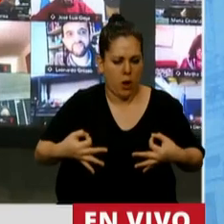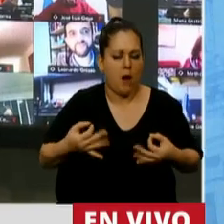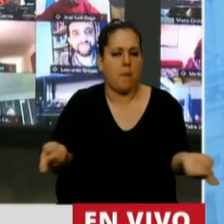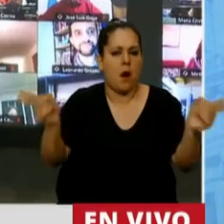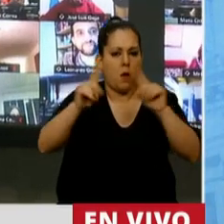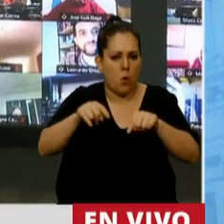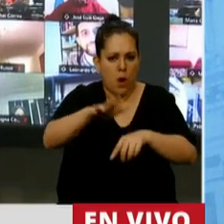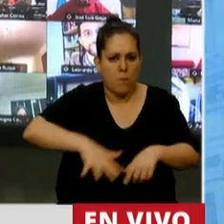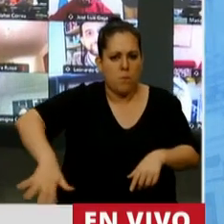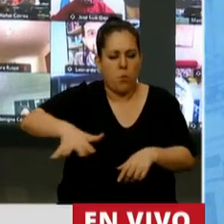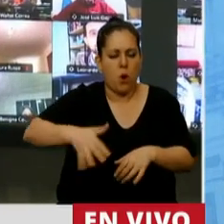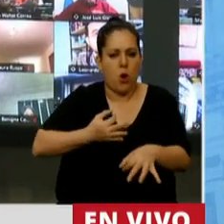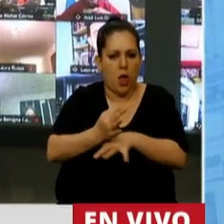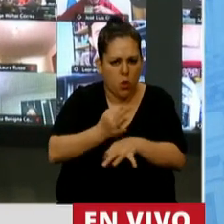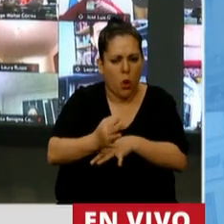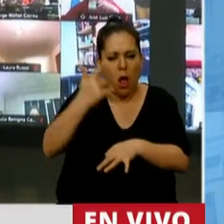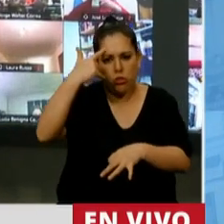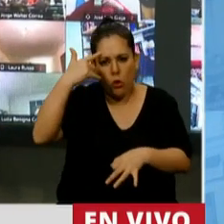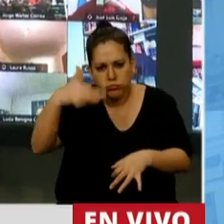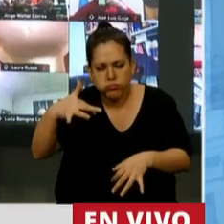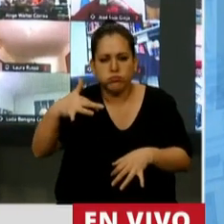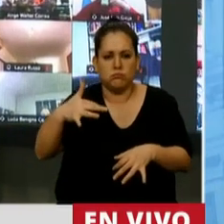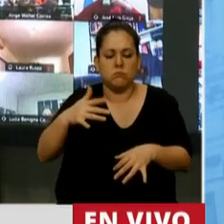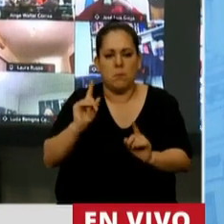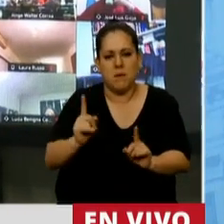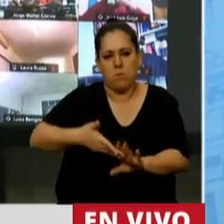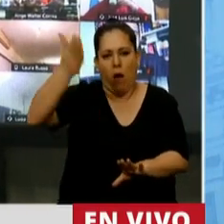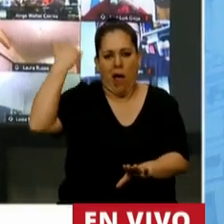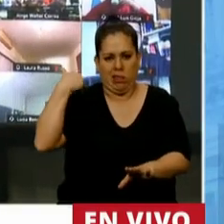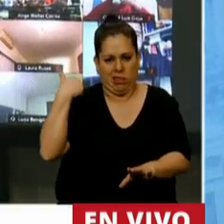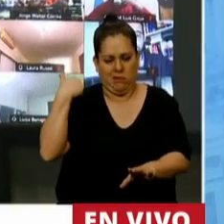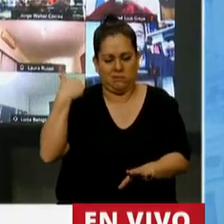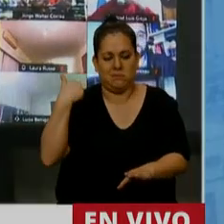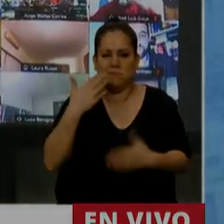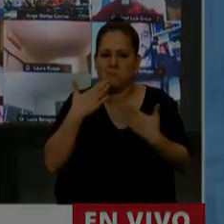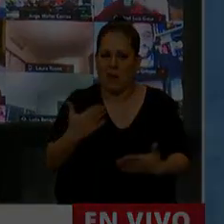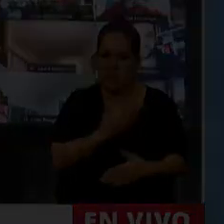ser el pueblo culto, educado y próspero que alguna vez fui. Gracias, presidente. Gracias, diputado.